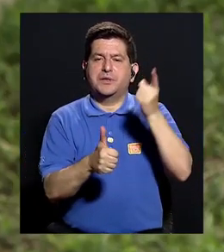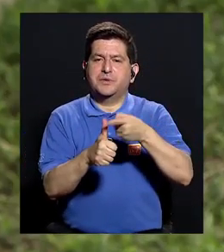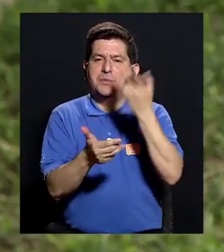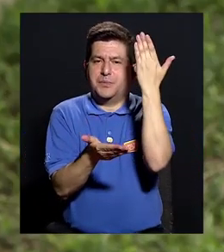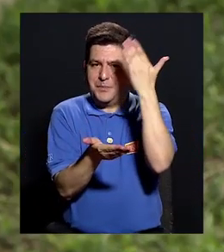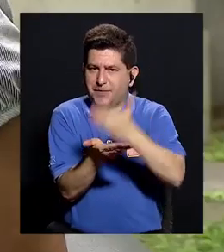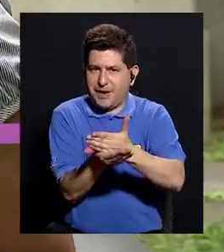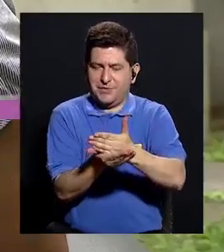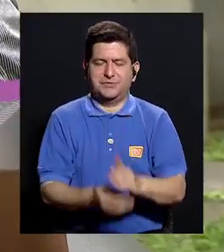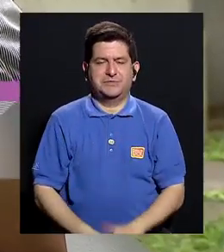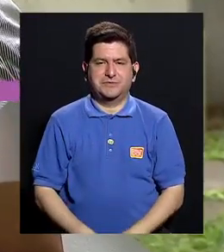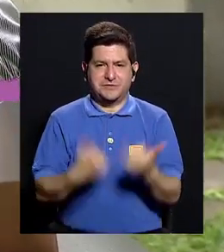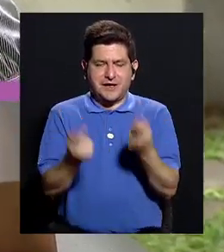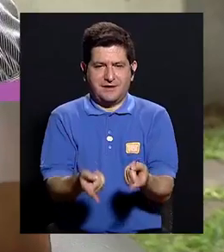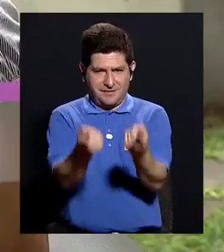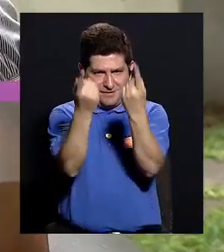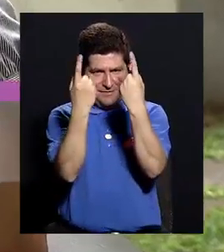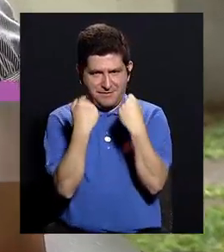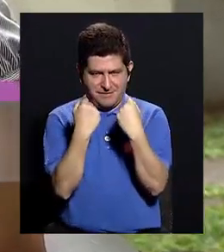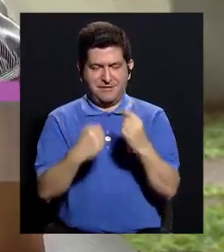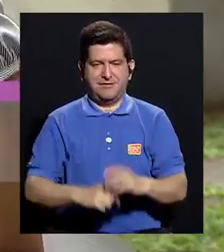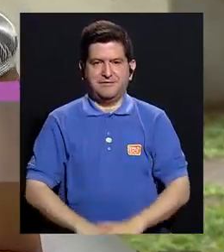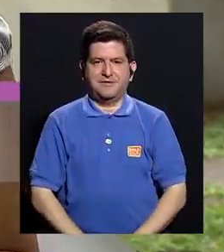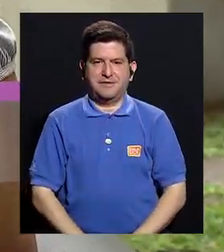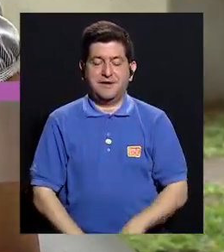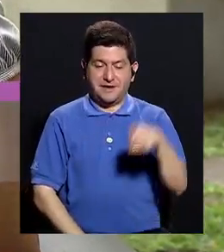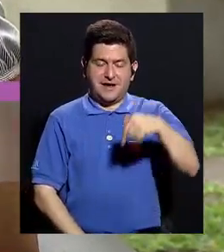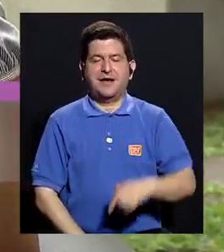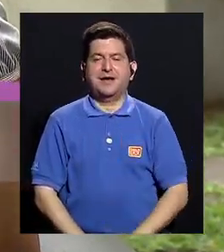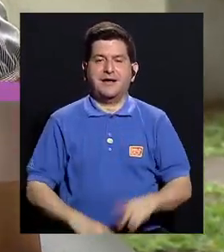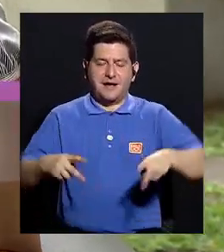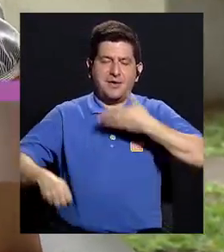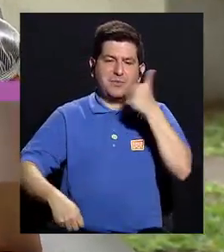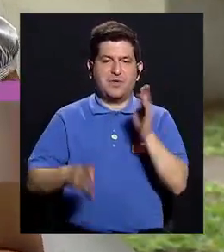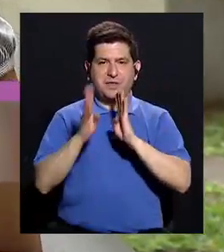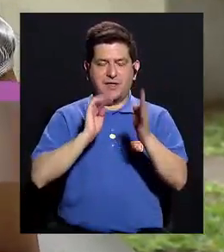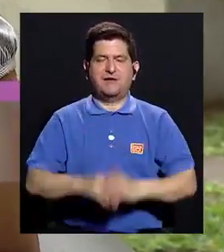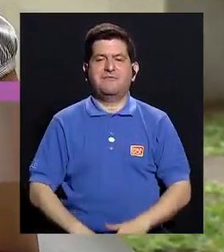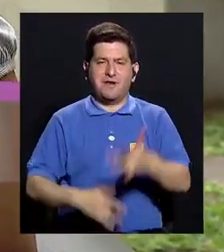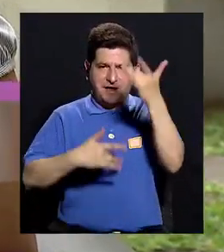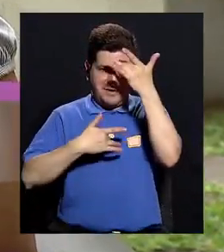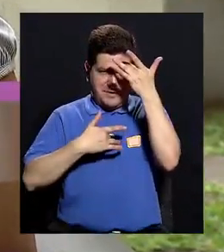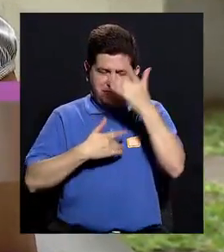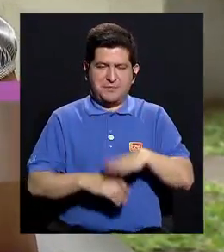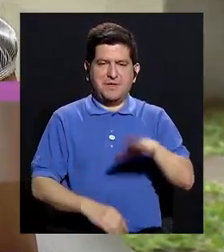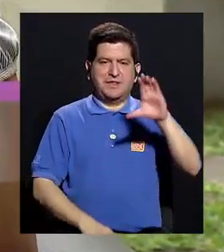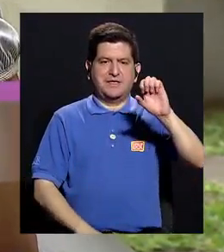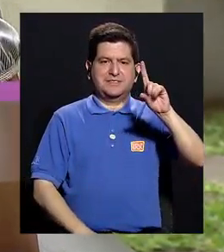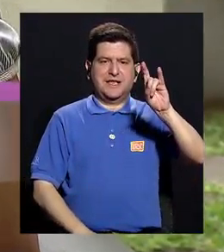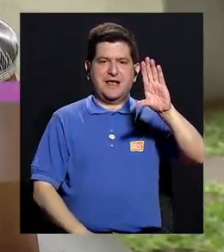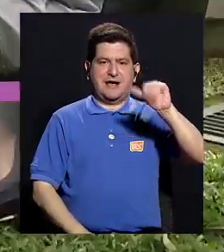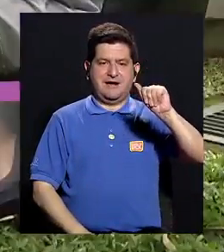pausa y ya regresamos con Vivir Mejor hablando de la enfermedad celíaca.